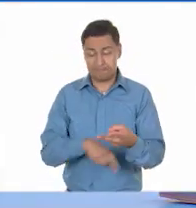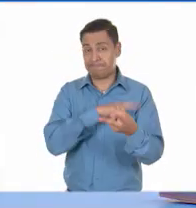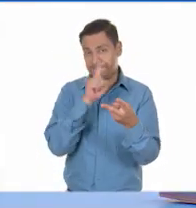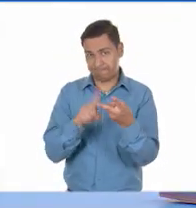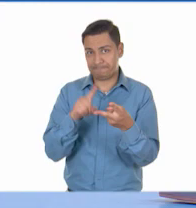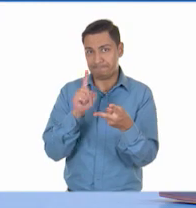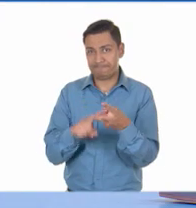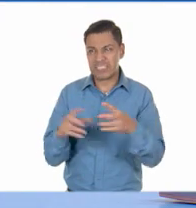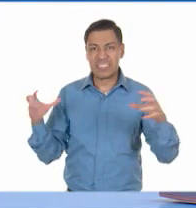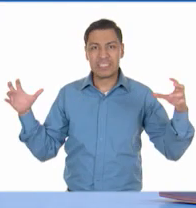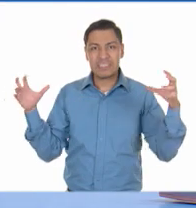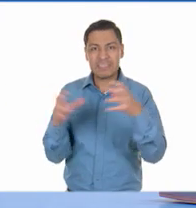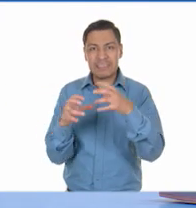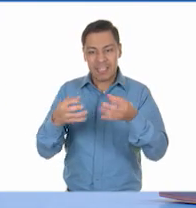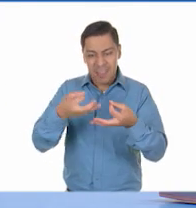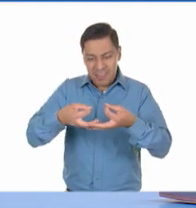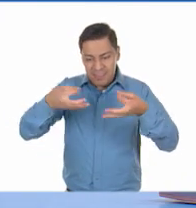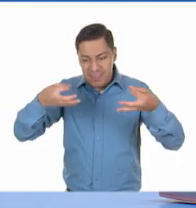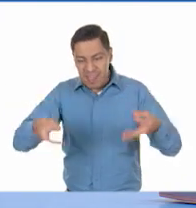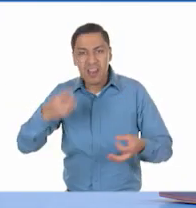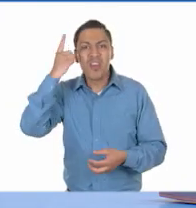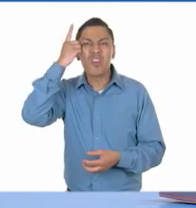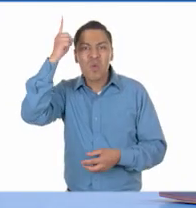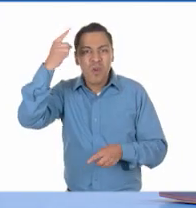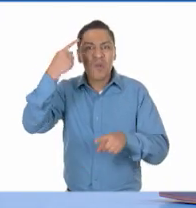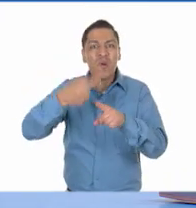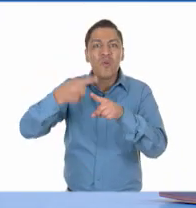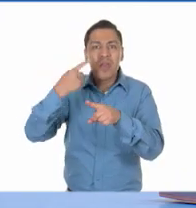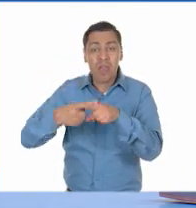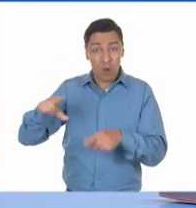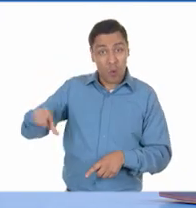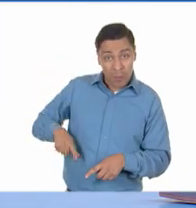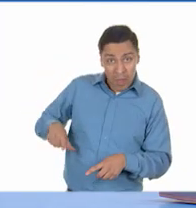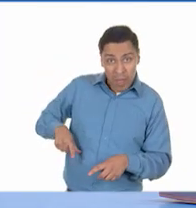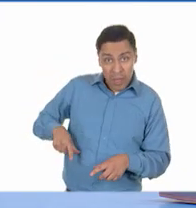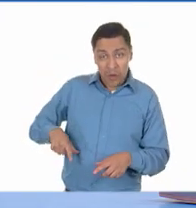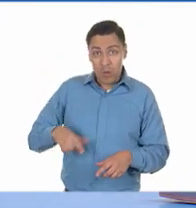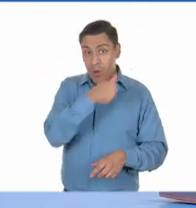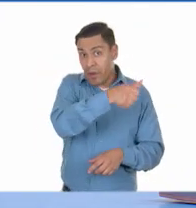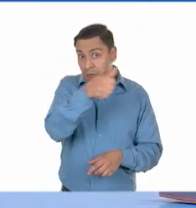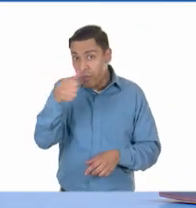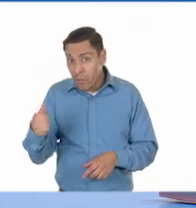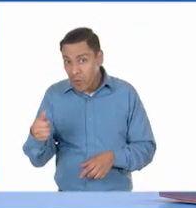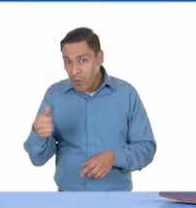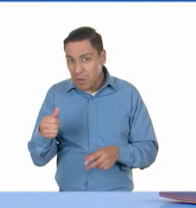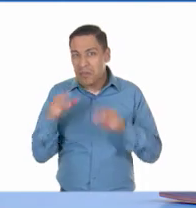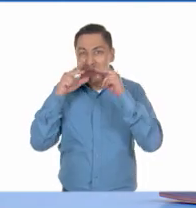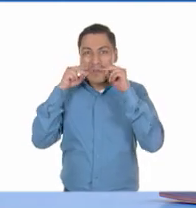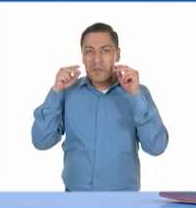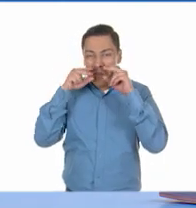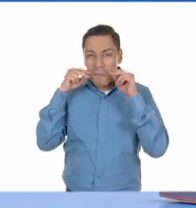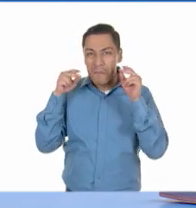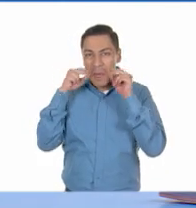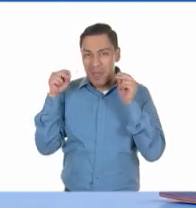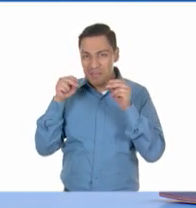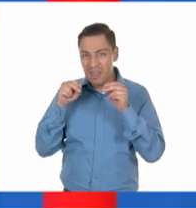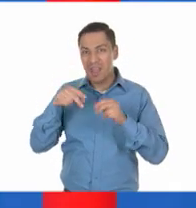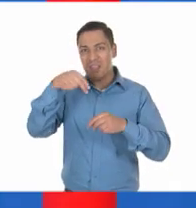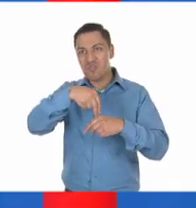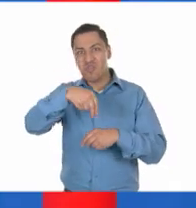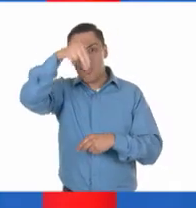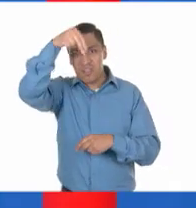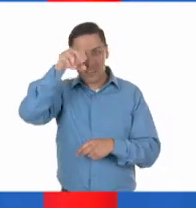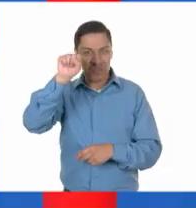discusión sobre la propiedad de la tierra, que era el principal motivo por el que luchaban Zapata en el sur y Villa en el norte.